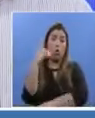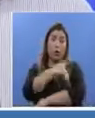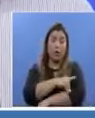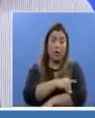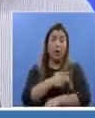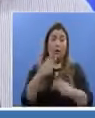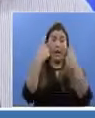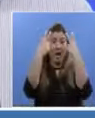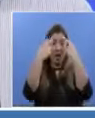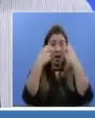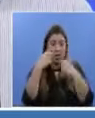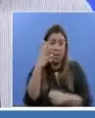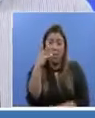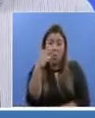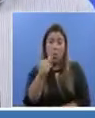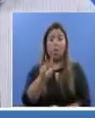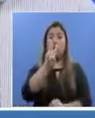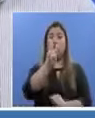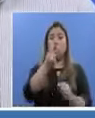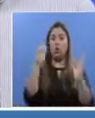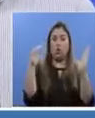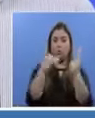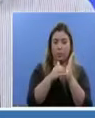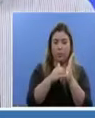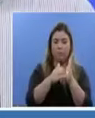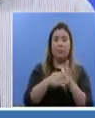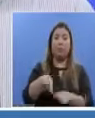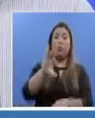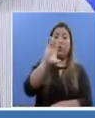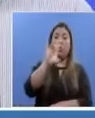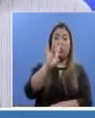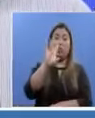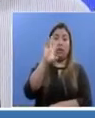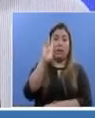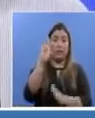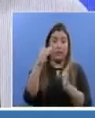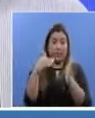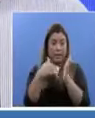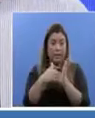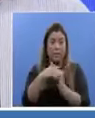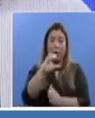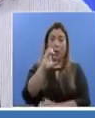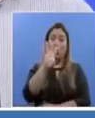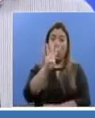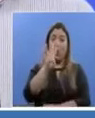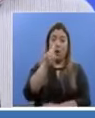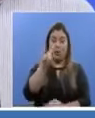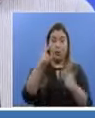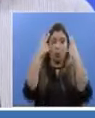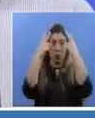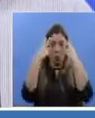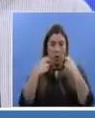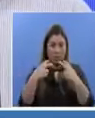.034 y un acumulado total de 87.041 pruebas realizadas hasta la fecha.